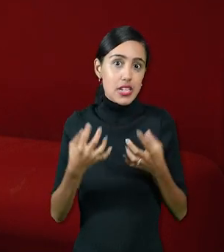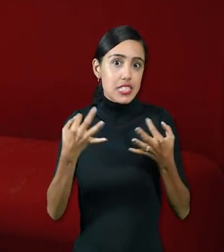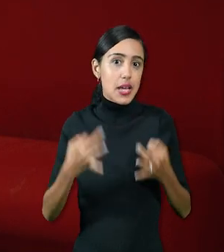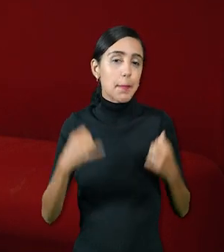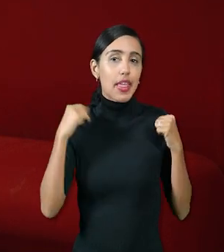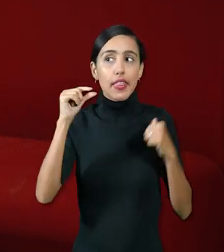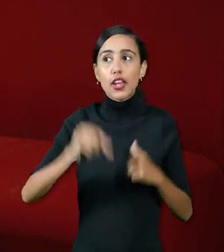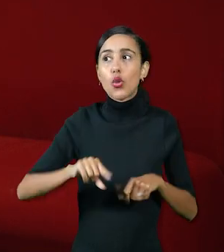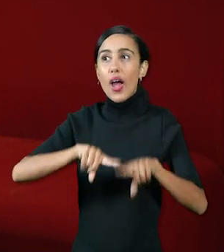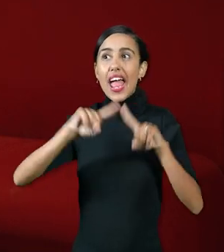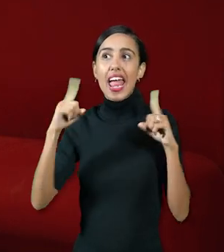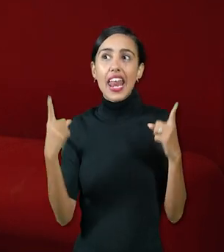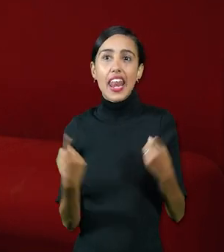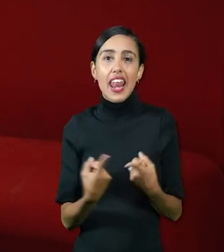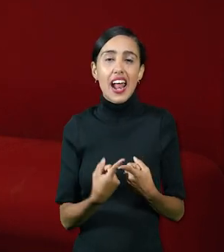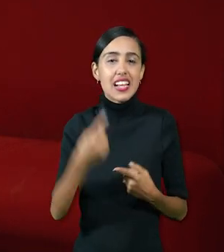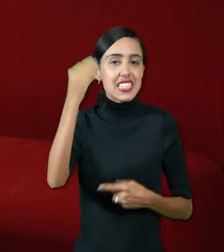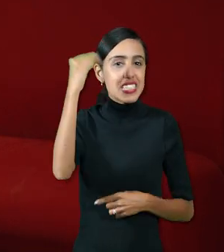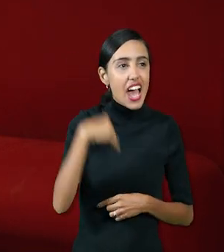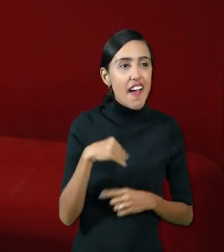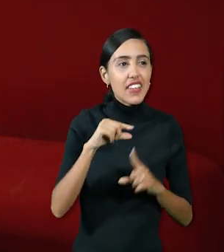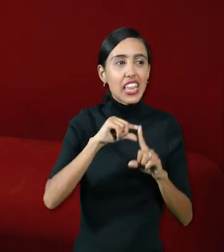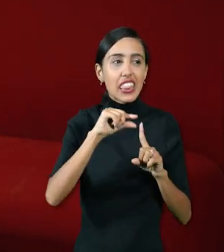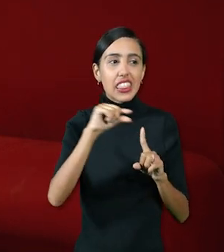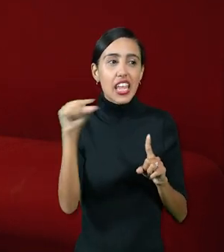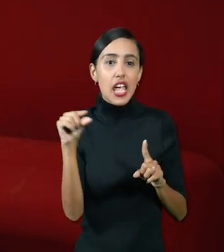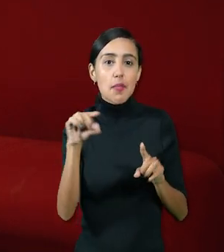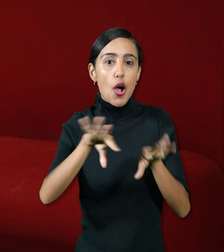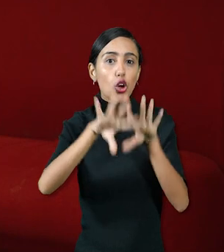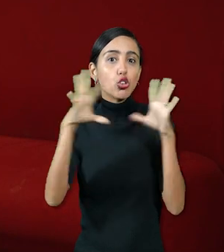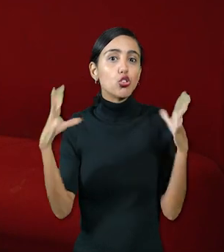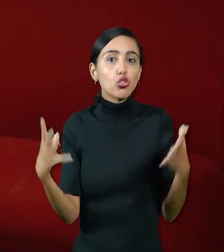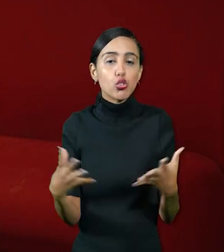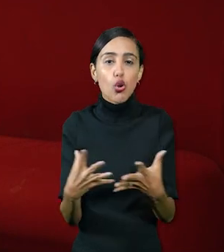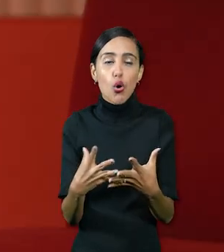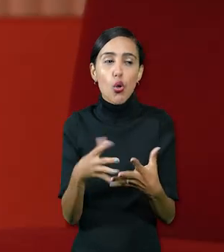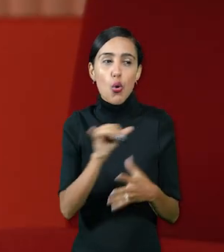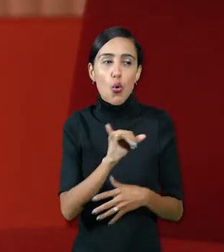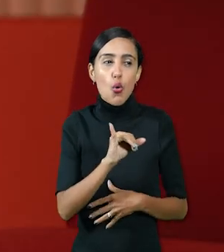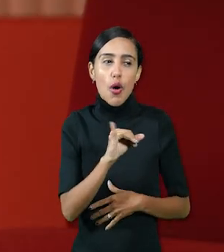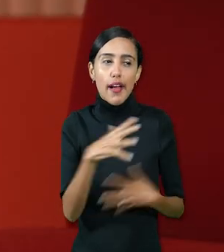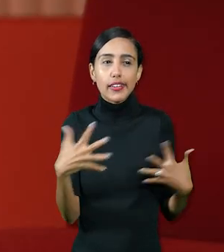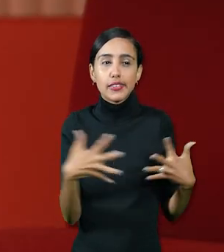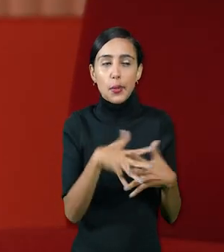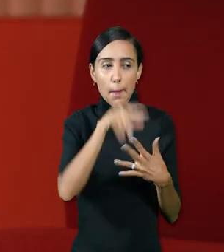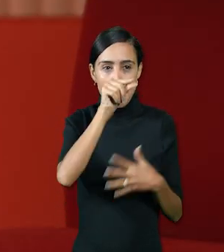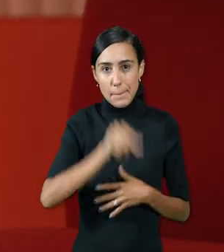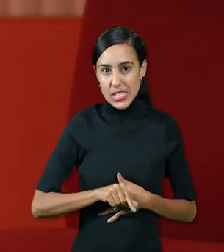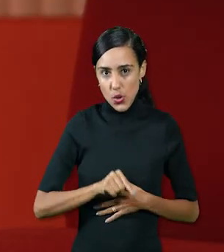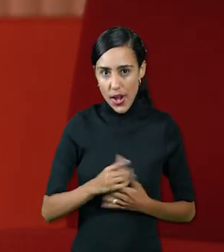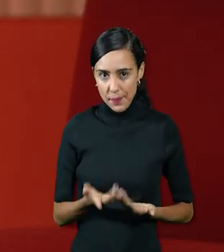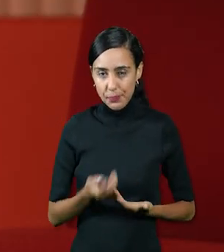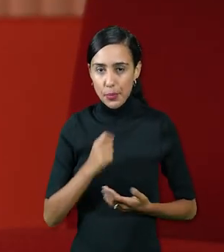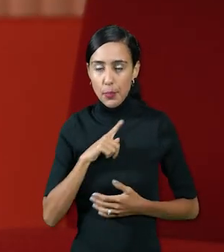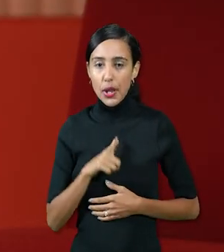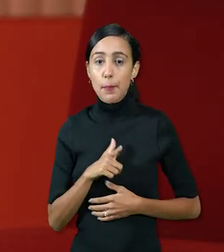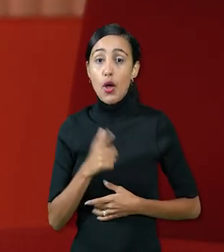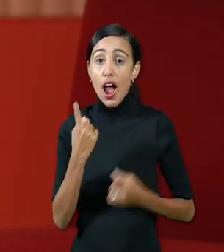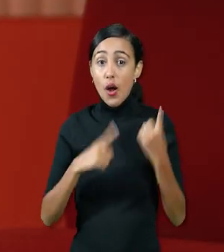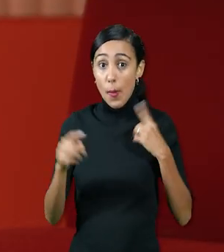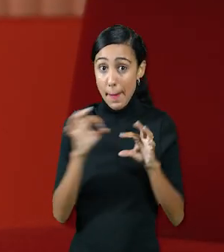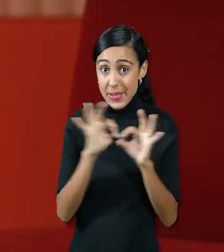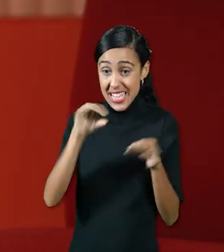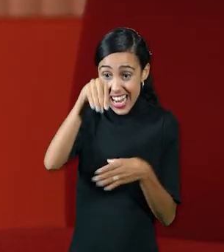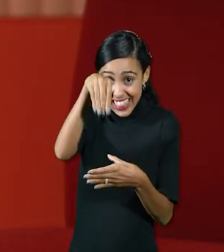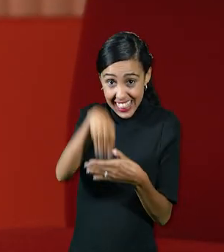director general domina los temas y todo lo que tiene que ver con los personajes Por ejemplo, imagínense que hay especialidades